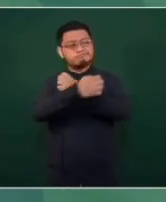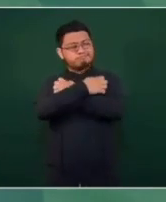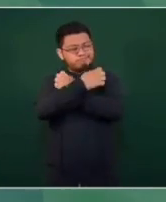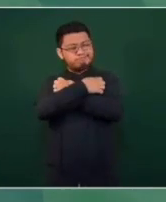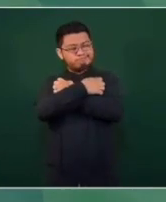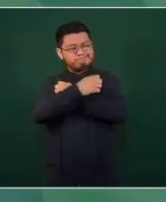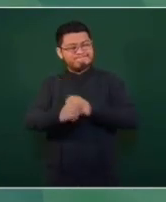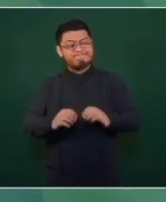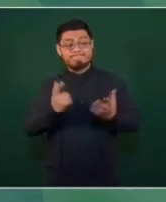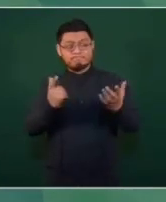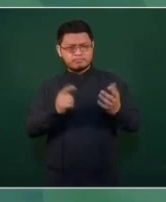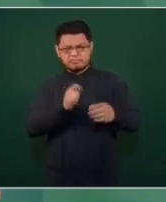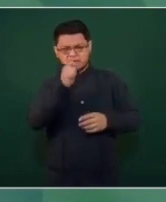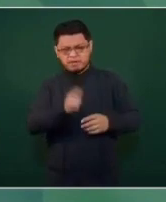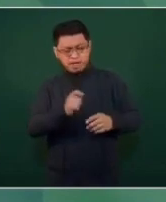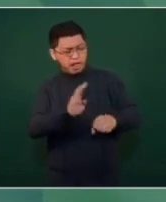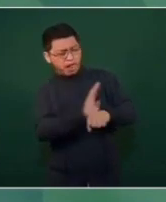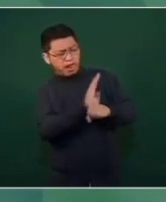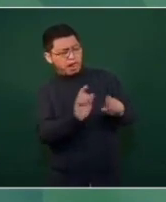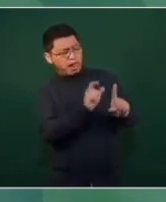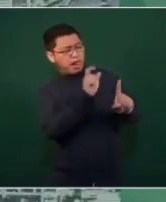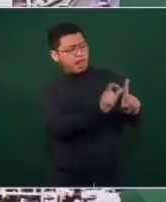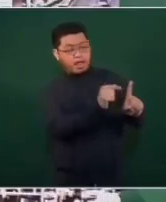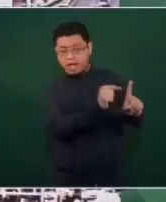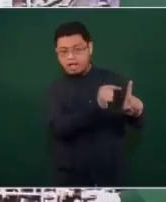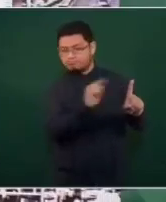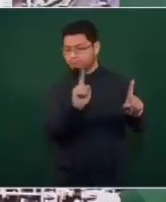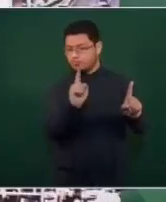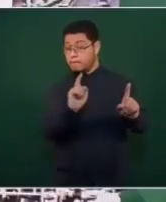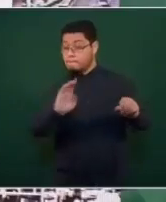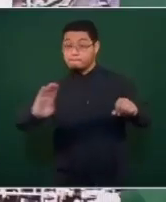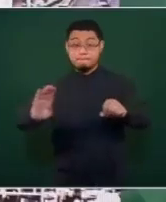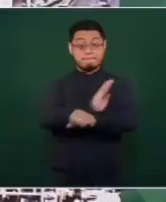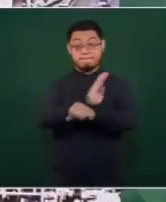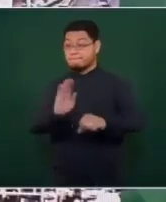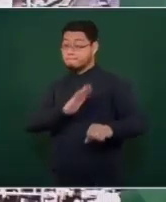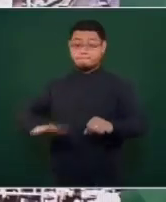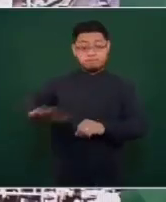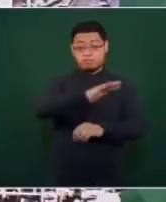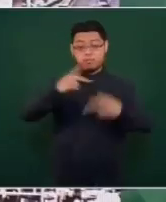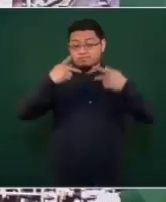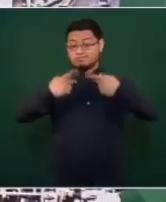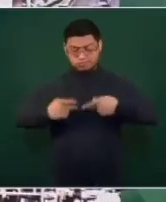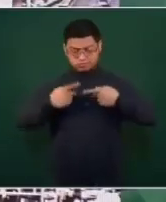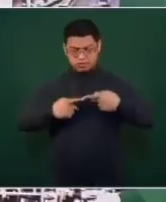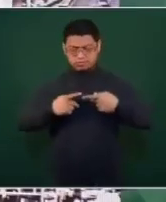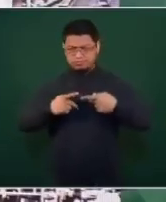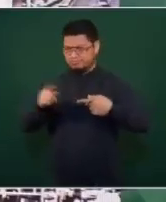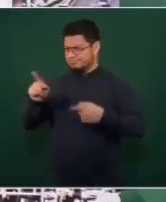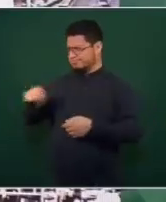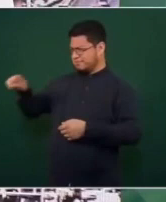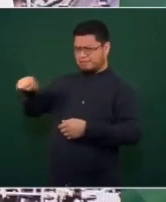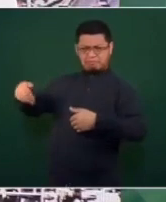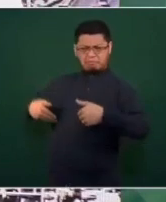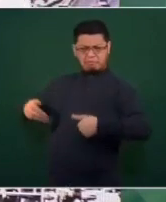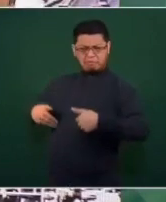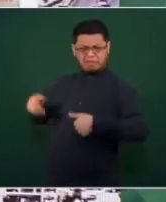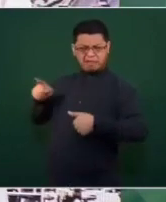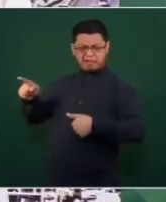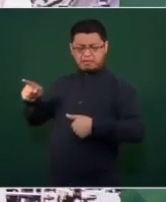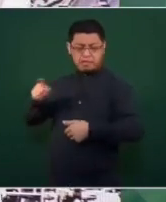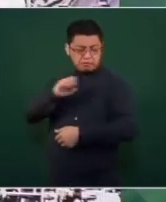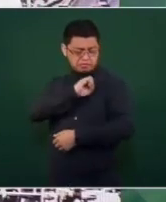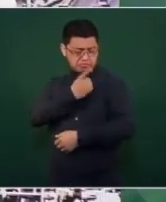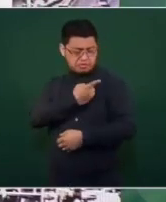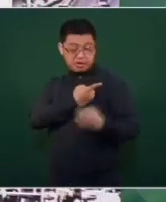no es un privilegio, es un derecho del pueblo, les molesta muchísimo que la salud sea pública y